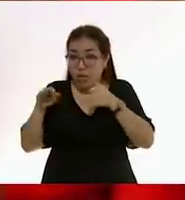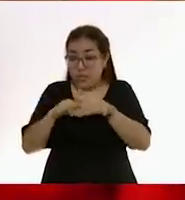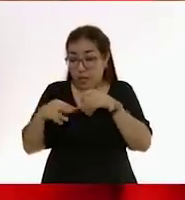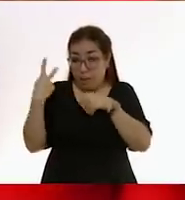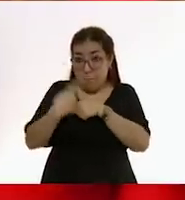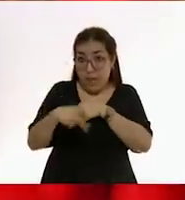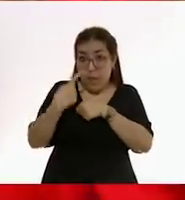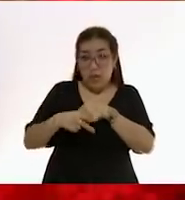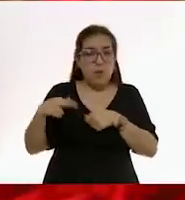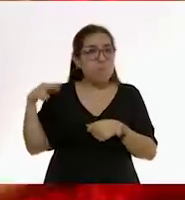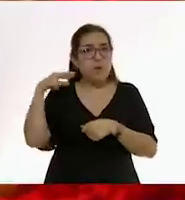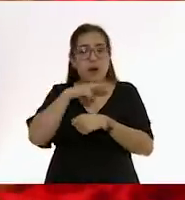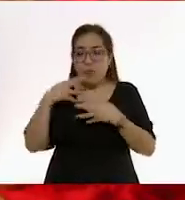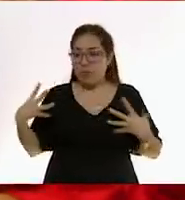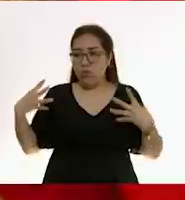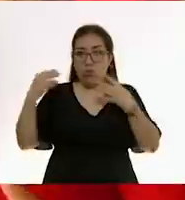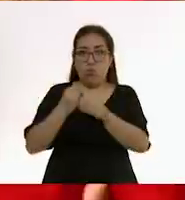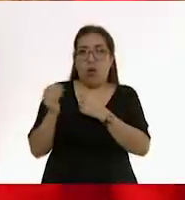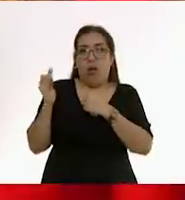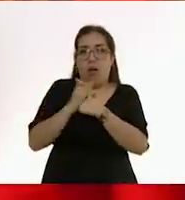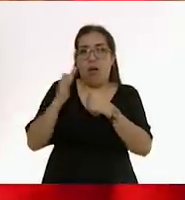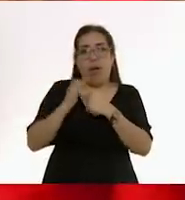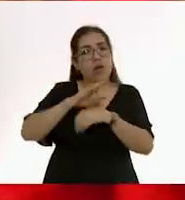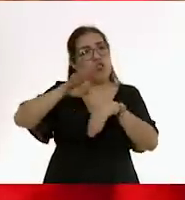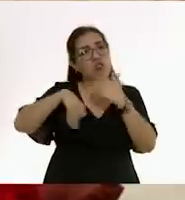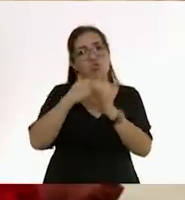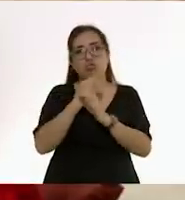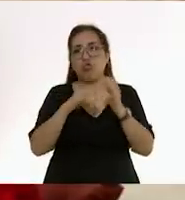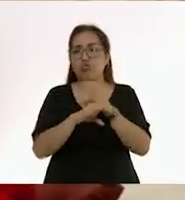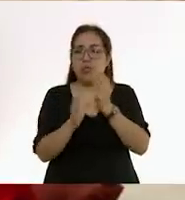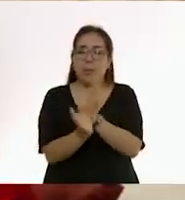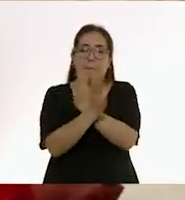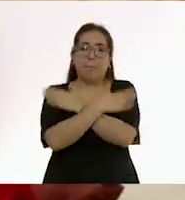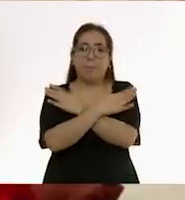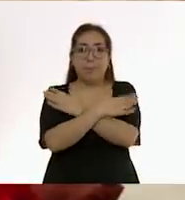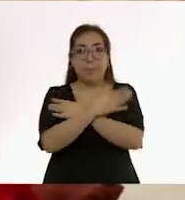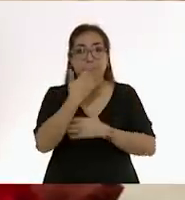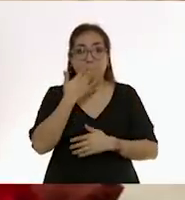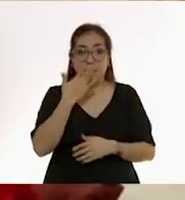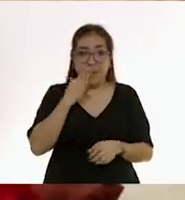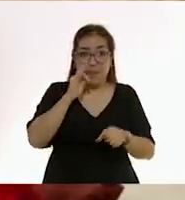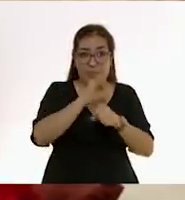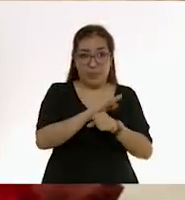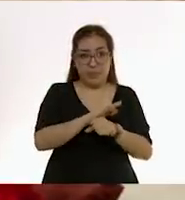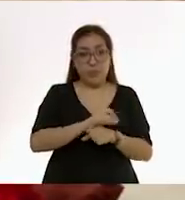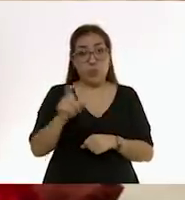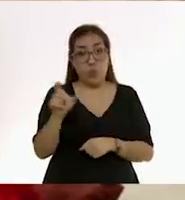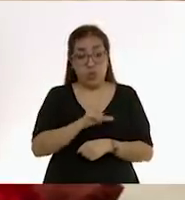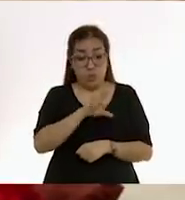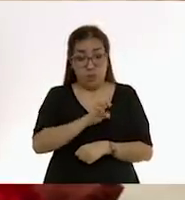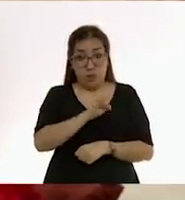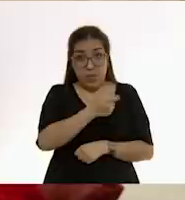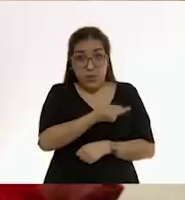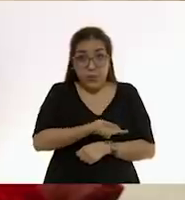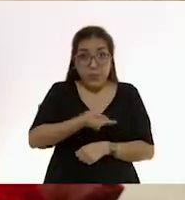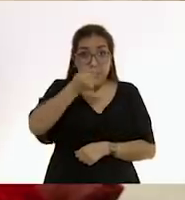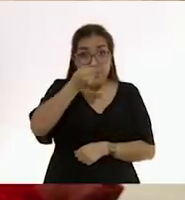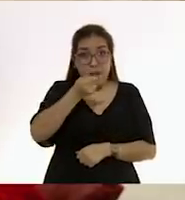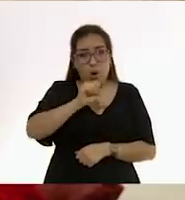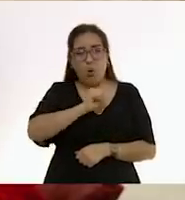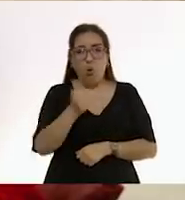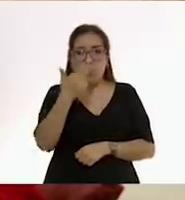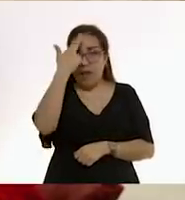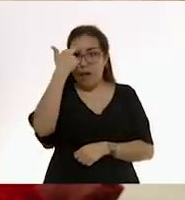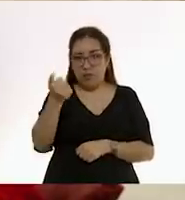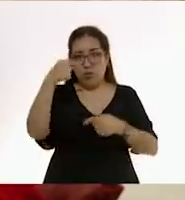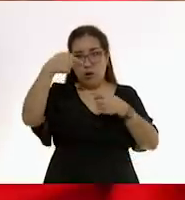peligro, rapidísimo a mamá lo tome en brazos y todo va a estar bien. Ahora, conforme los bebés van creciendo, empiezan a despertarse por otros